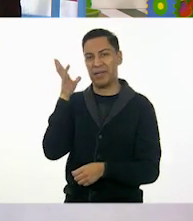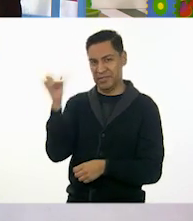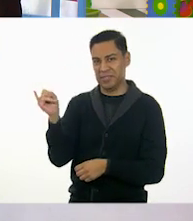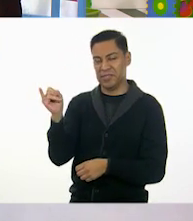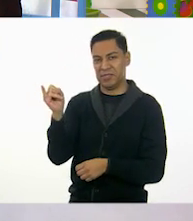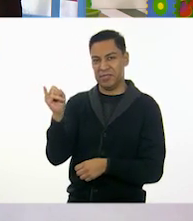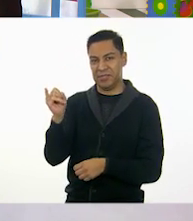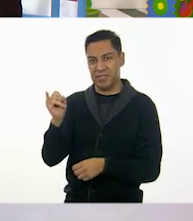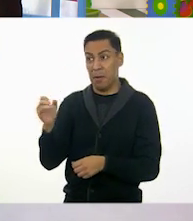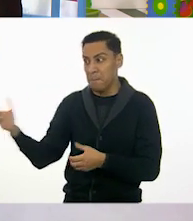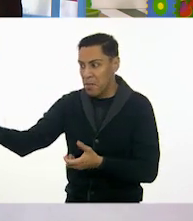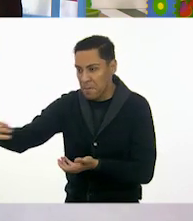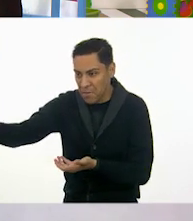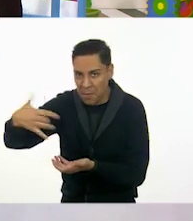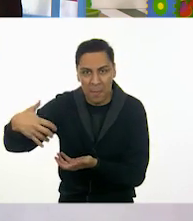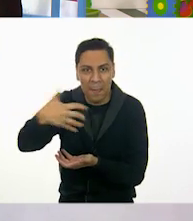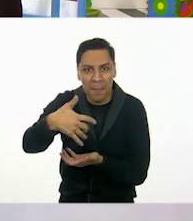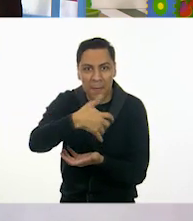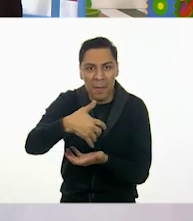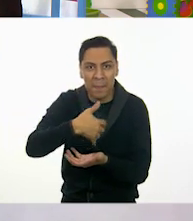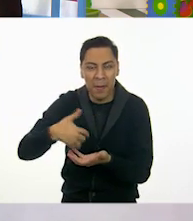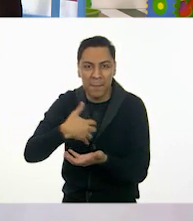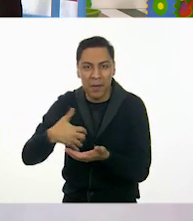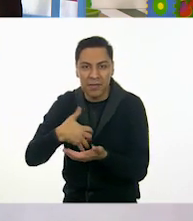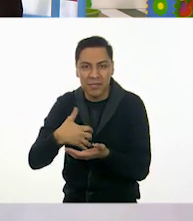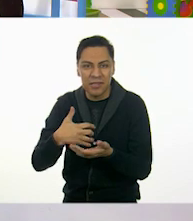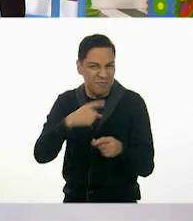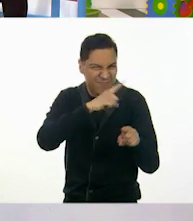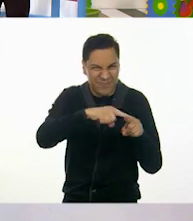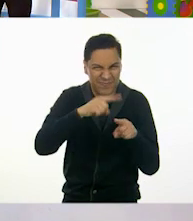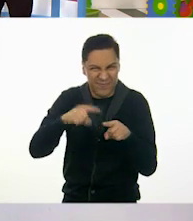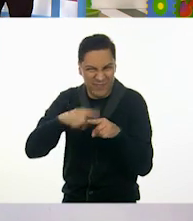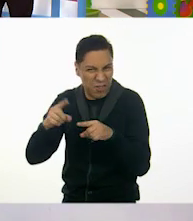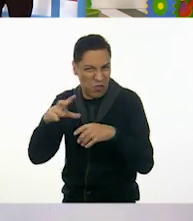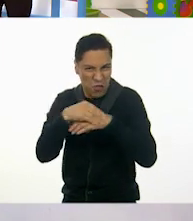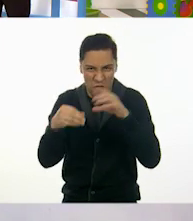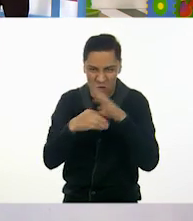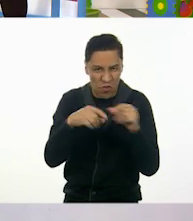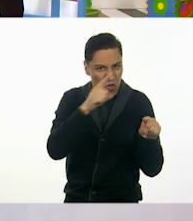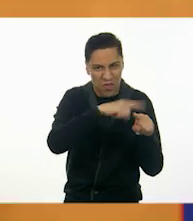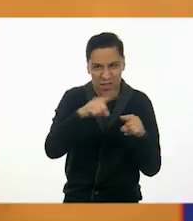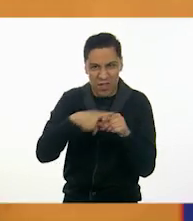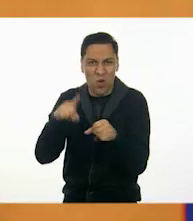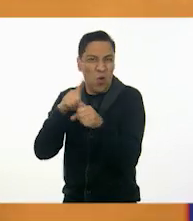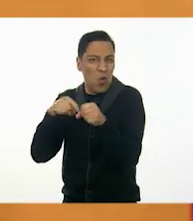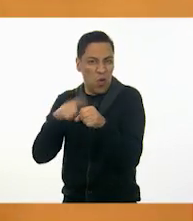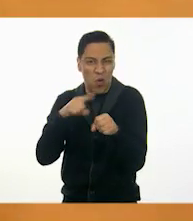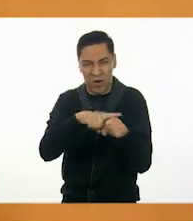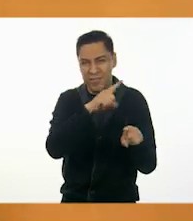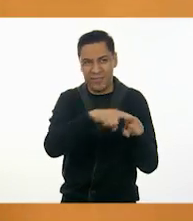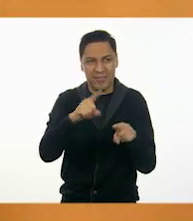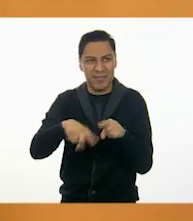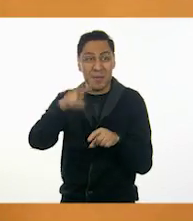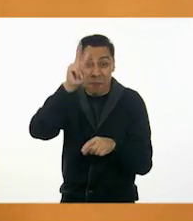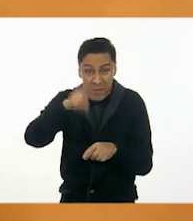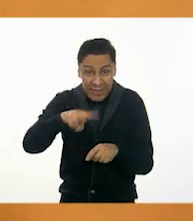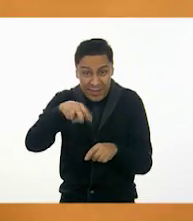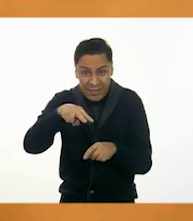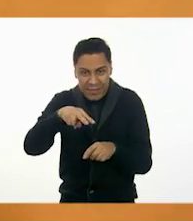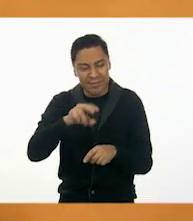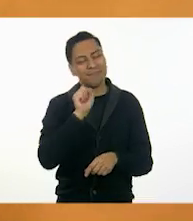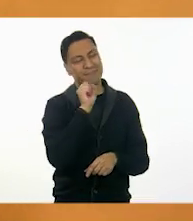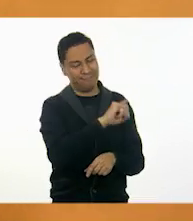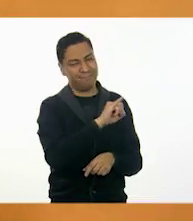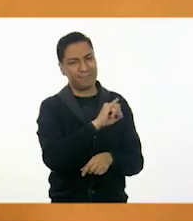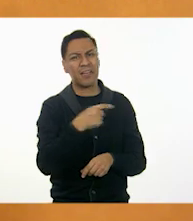Y recolectábamos la mayor cantidad que pudiéramos. Tejocotes también. Sí. Tejocotes. Y son de varios colores, ¿verdad? Exactamente. Oye, Erick, yo